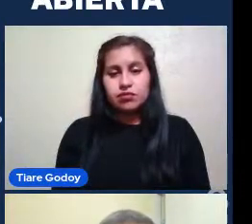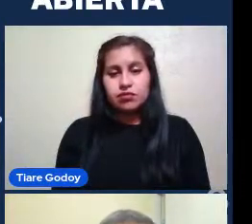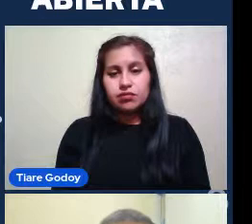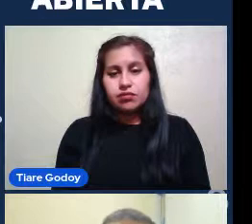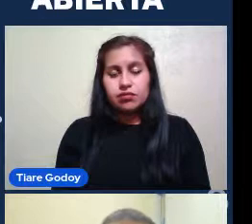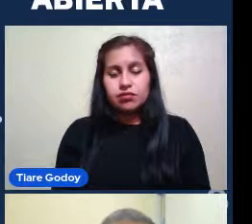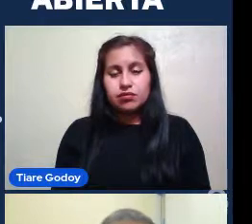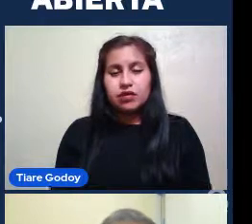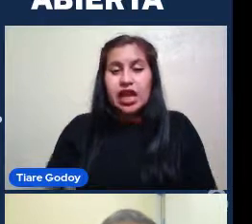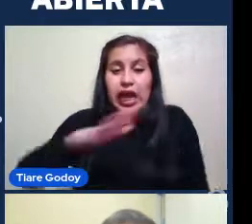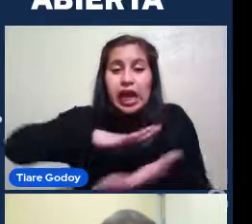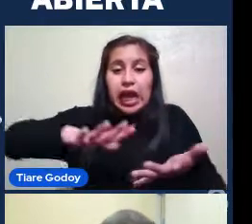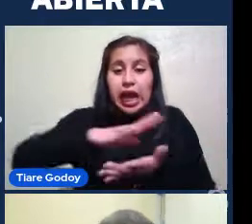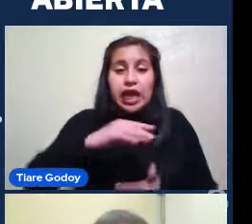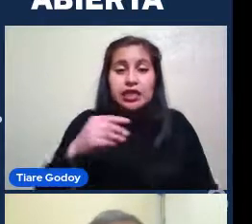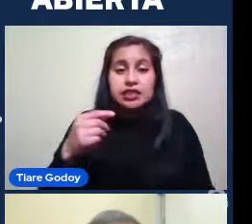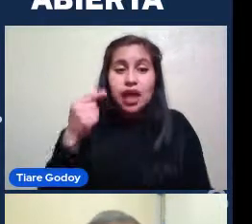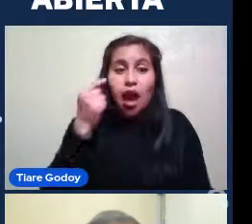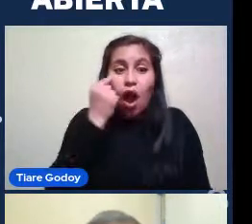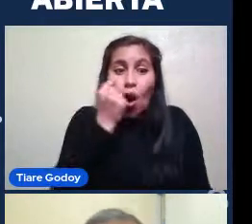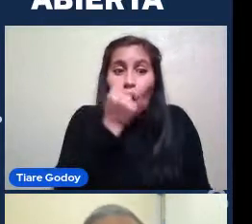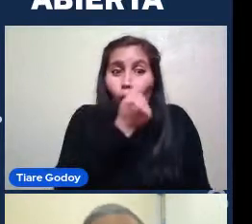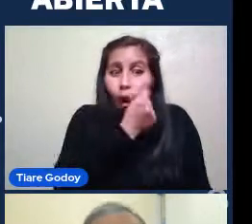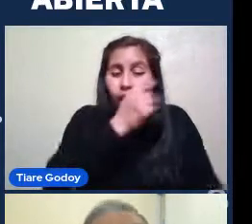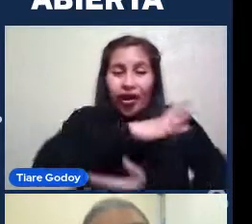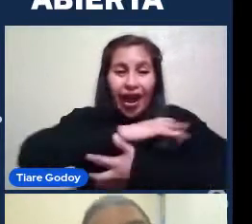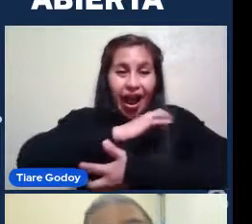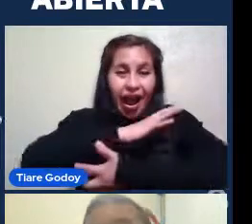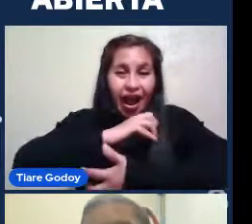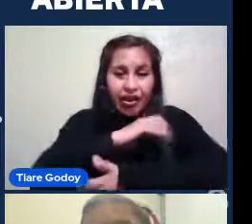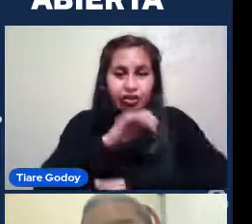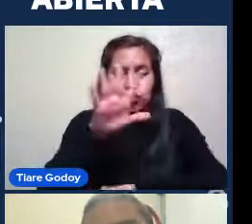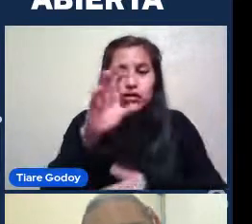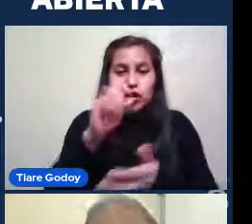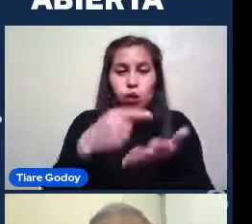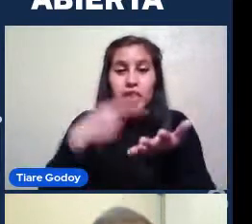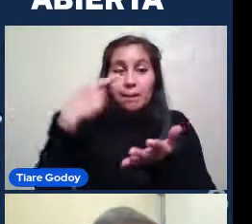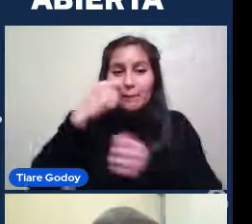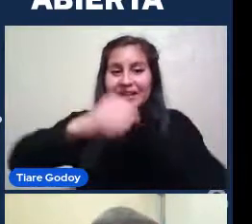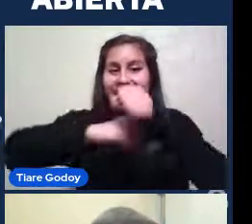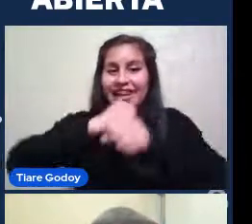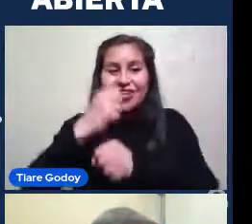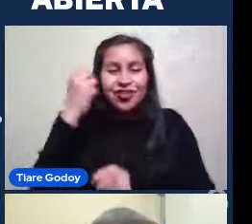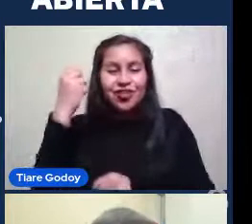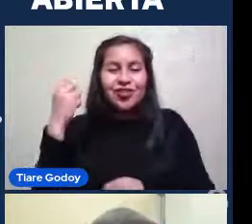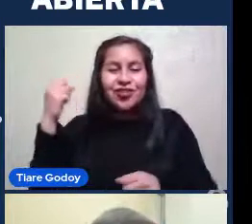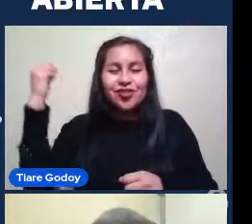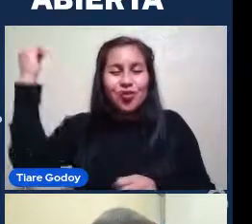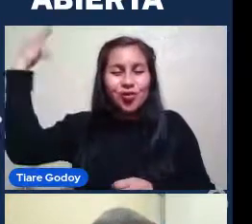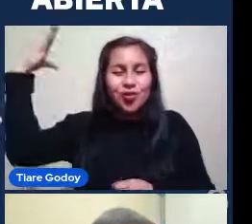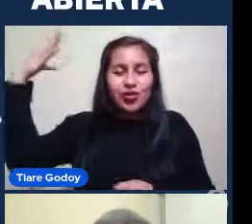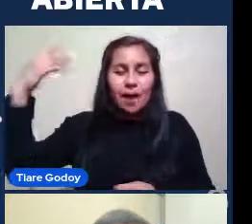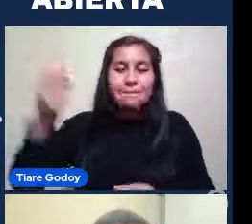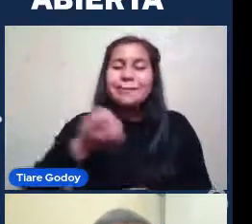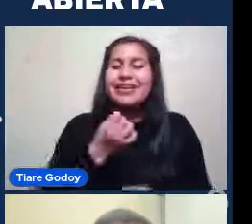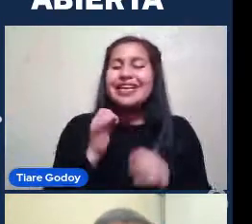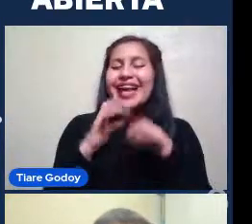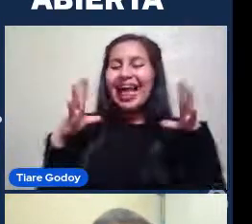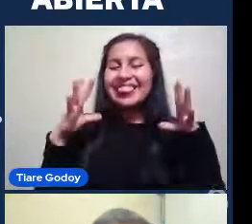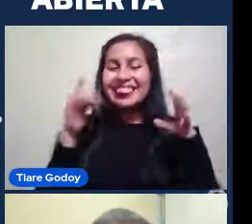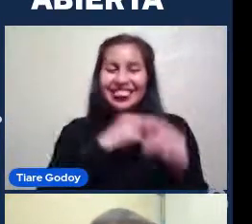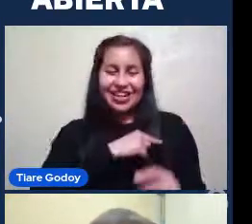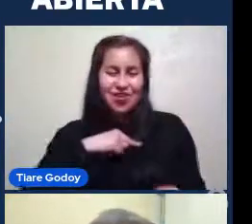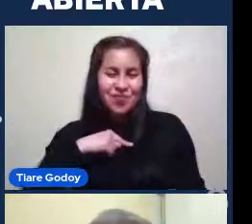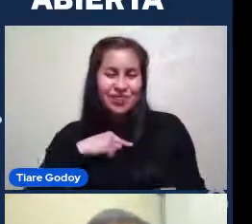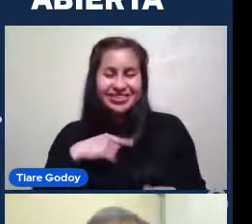La galaxia del ojo de gato 50.000 años en luz Me encantan los nombres Que tienen Algunas de estas galaxias La